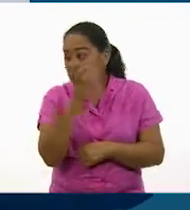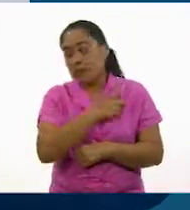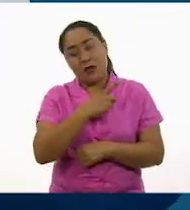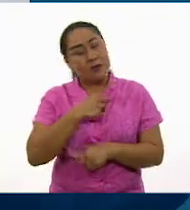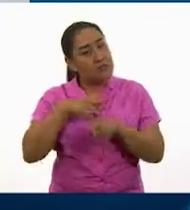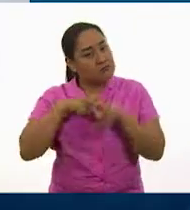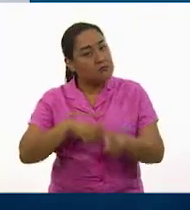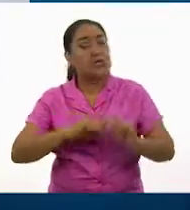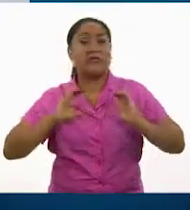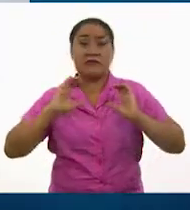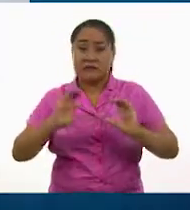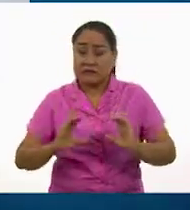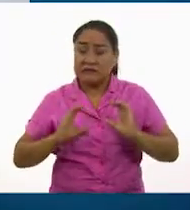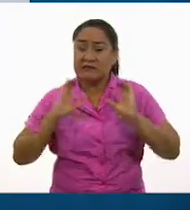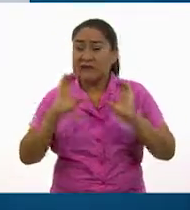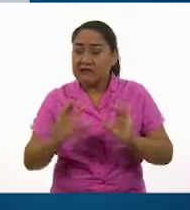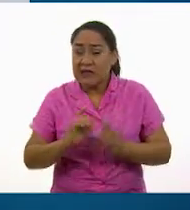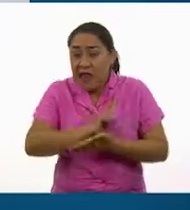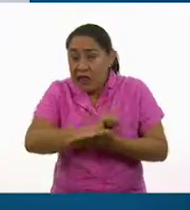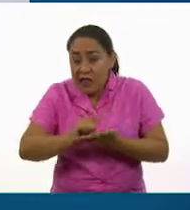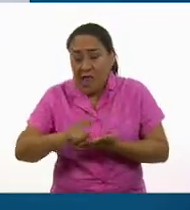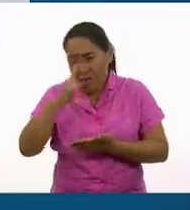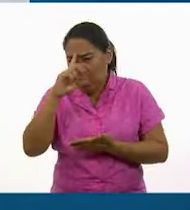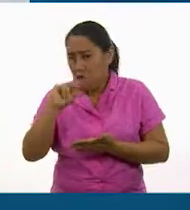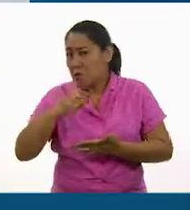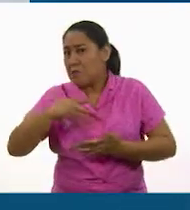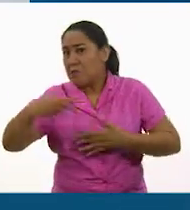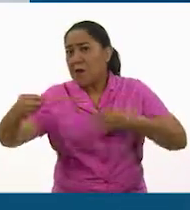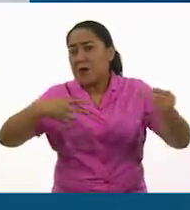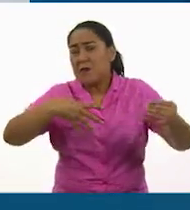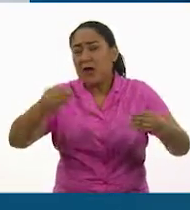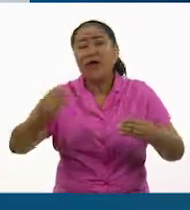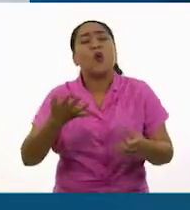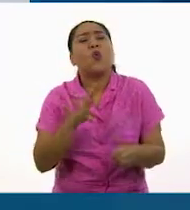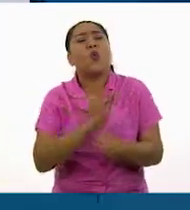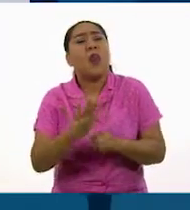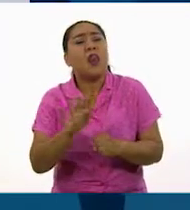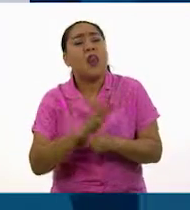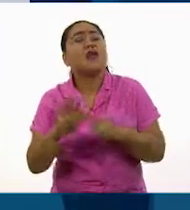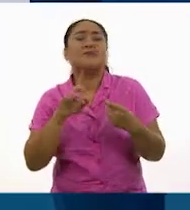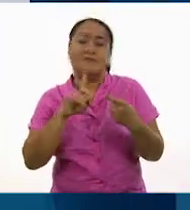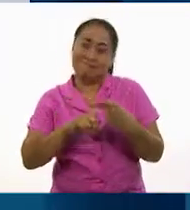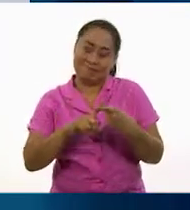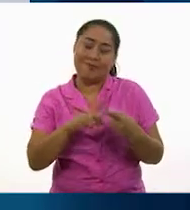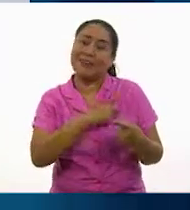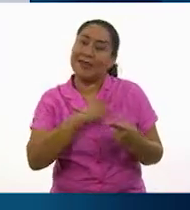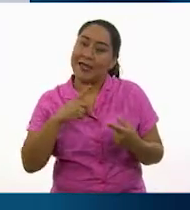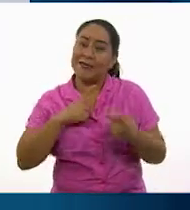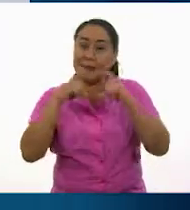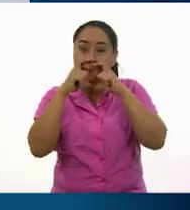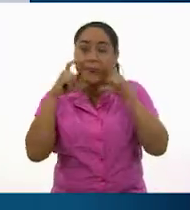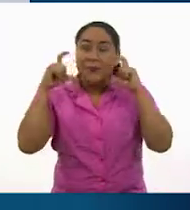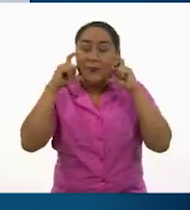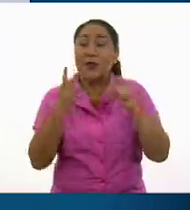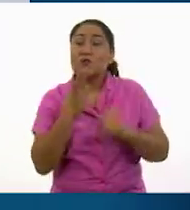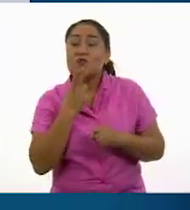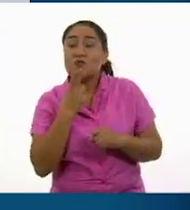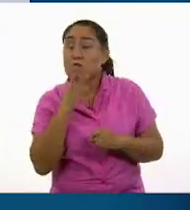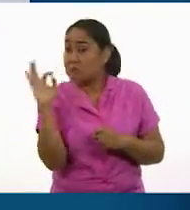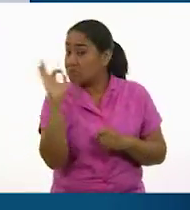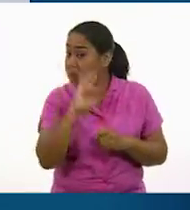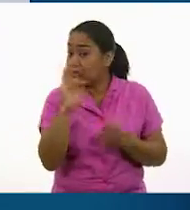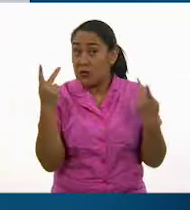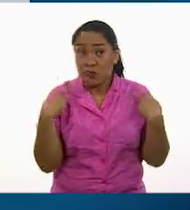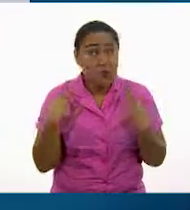las medidas de higiene para evitar contagios. Una de ellas es utilizar el cubrebocas cuando haya